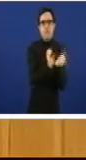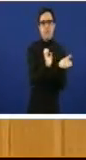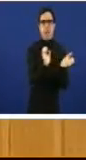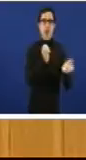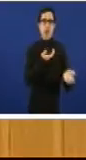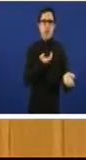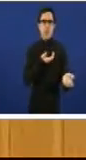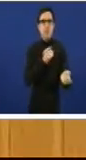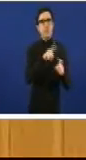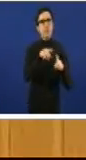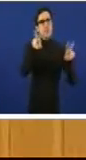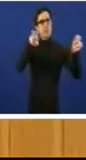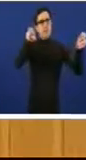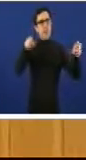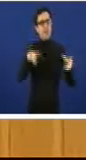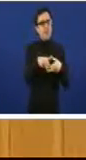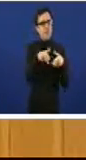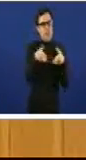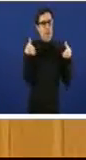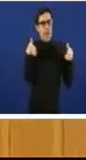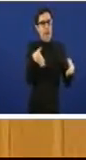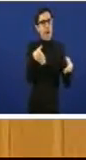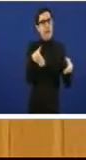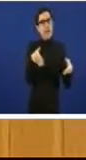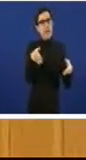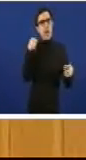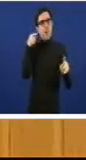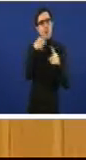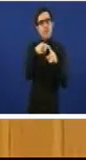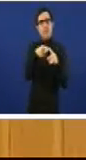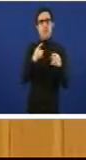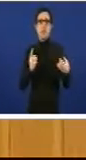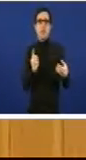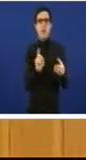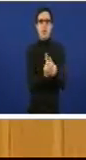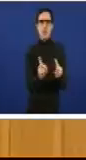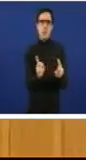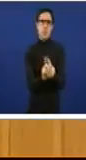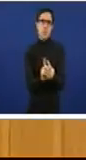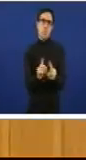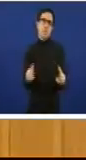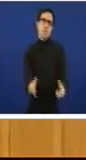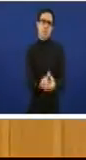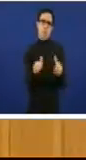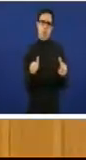contido social e orientados a inclusión social. En ese sentido nos